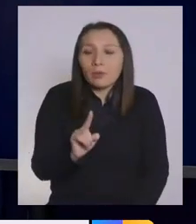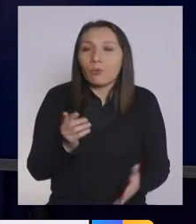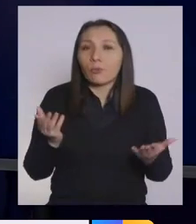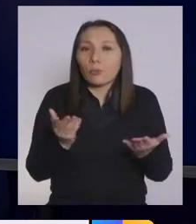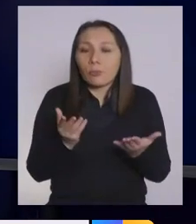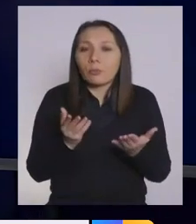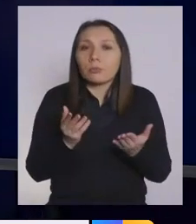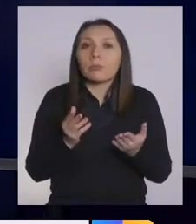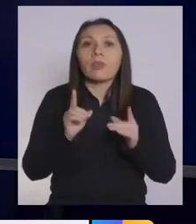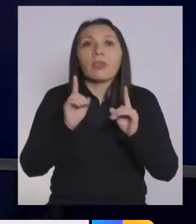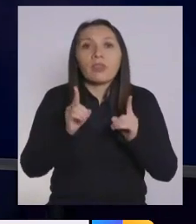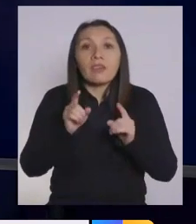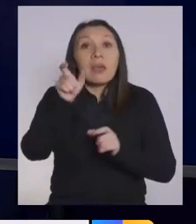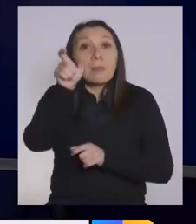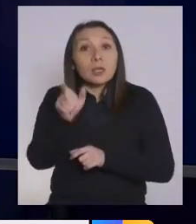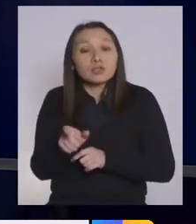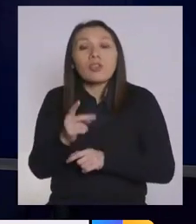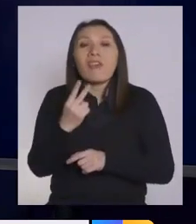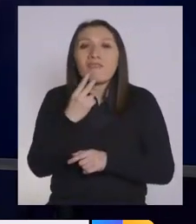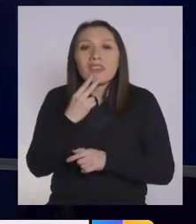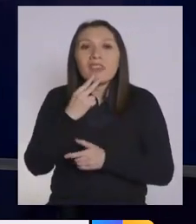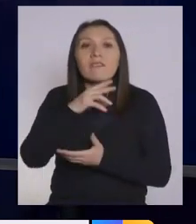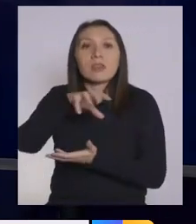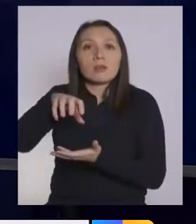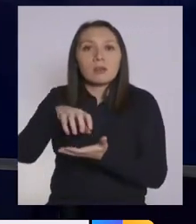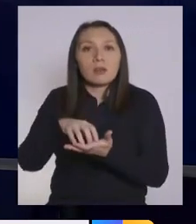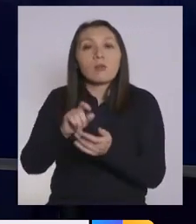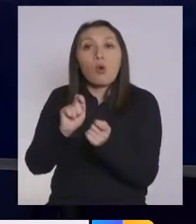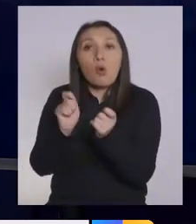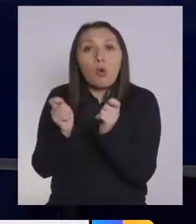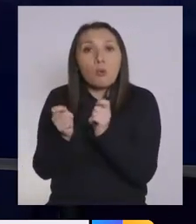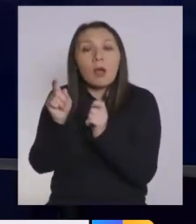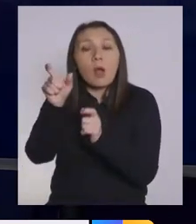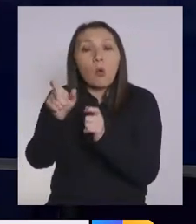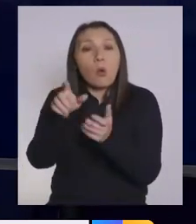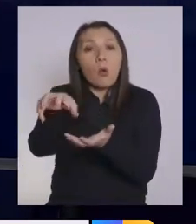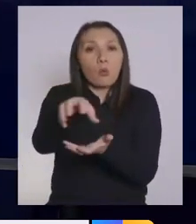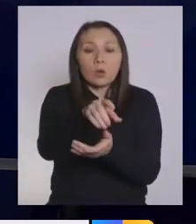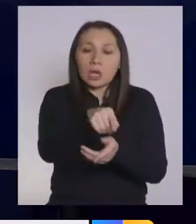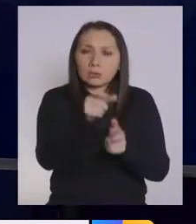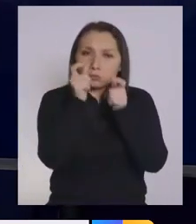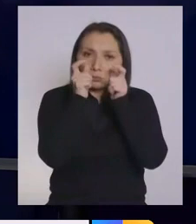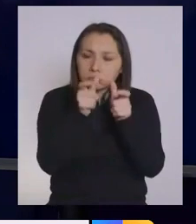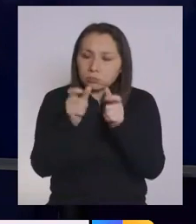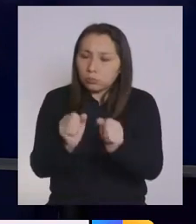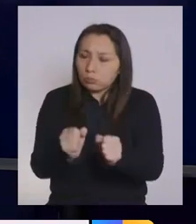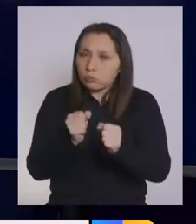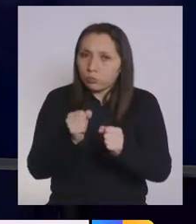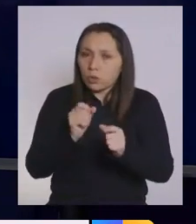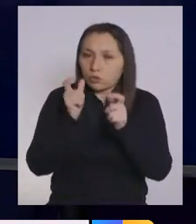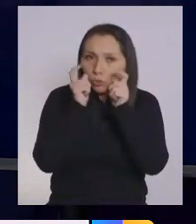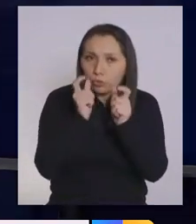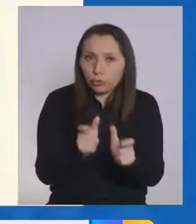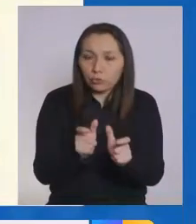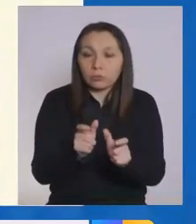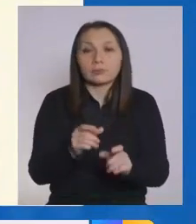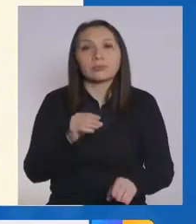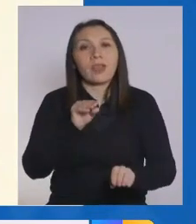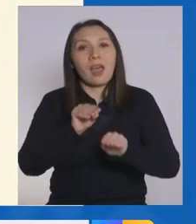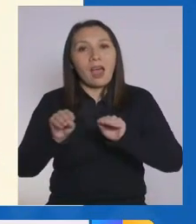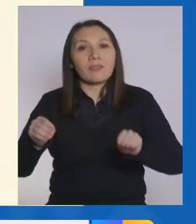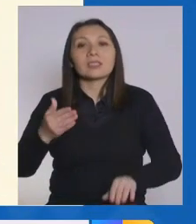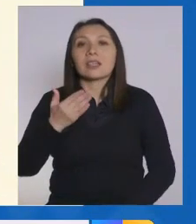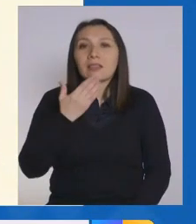dependientes que sean de comunas que estén en etapa de transición. Eso se va a fiscalizar con mucha fuerza. El llamado